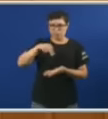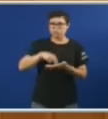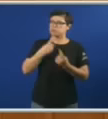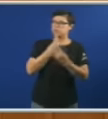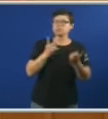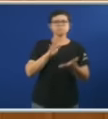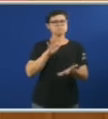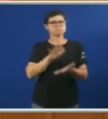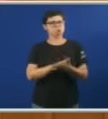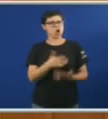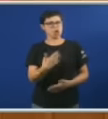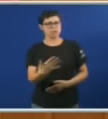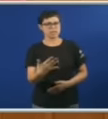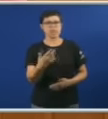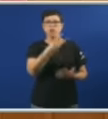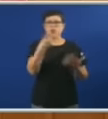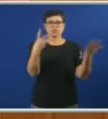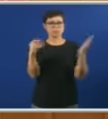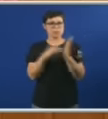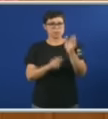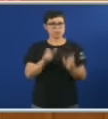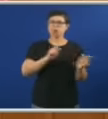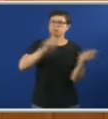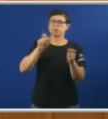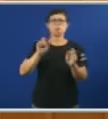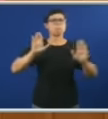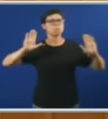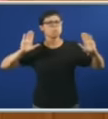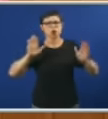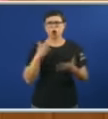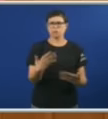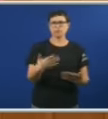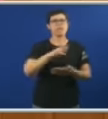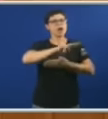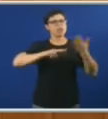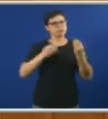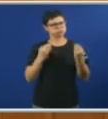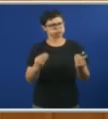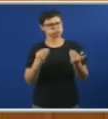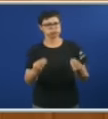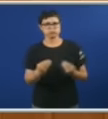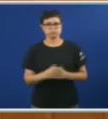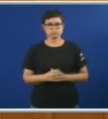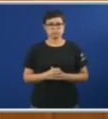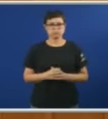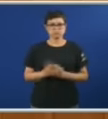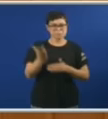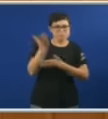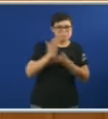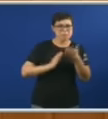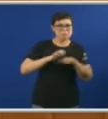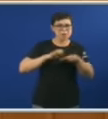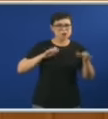Emigraron 270.000 Pero Galiza vai ben Eso é o que nos está Decindo Dando temos unha parte Muy importante Desas persoas